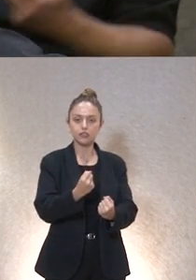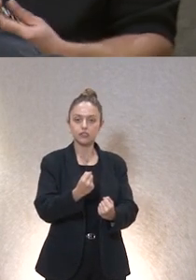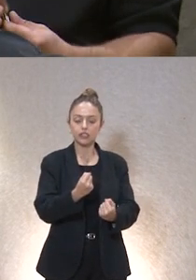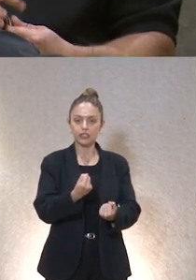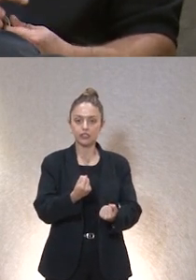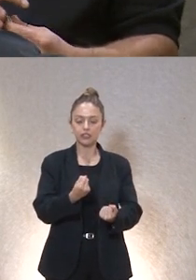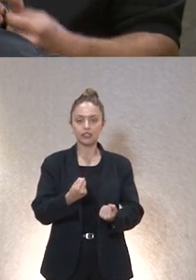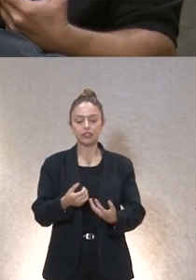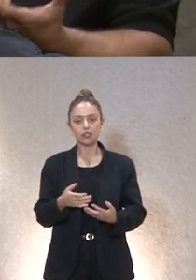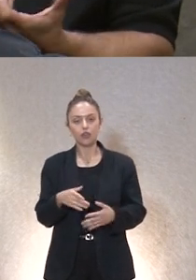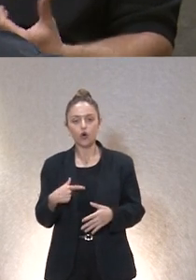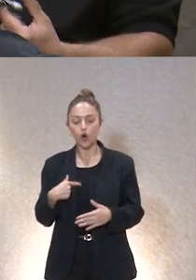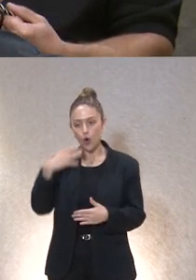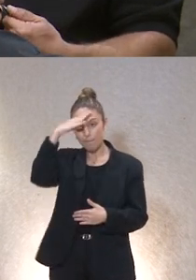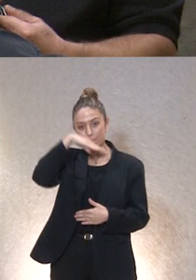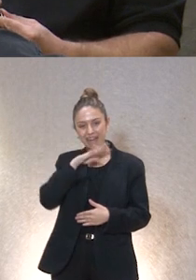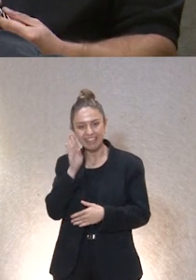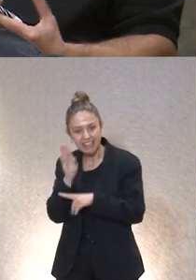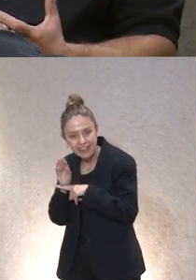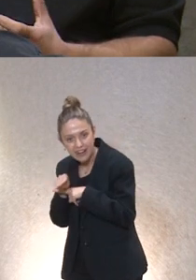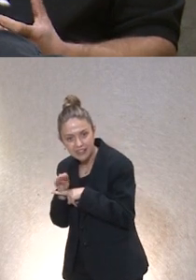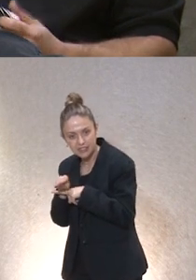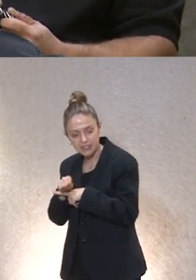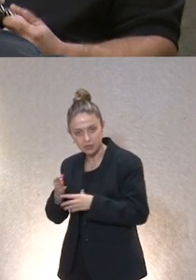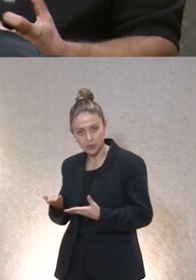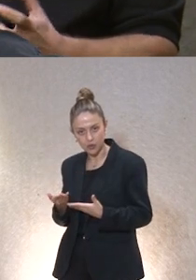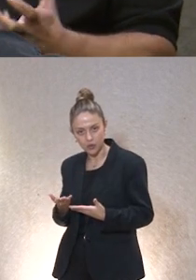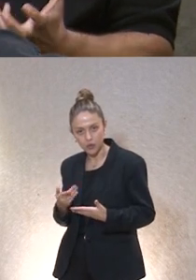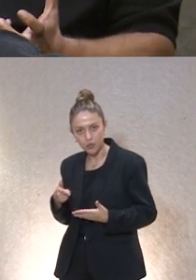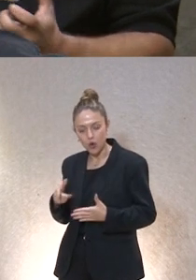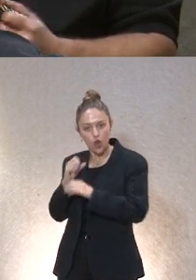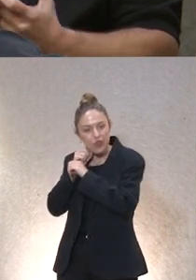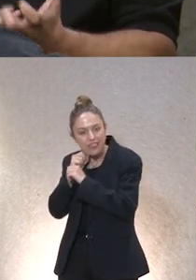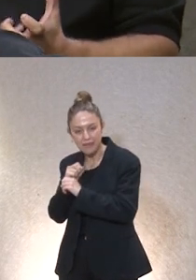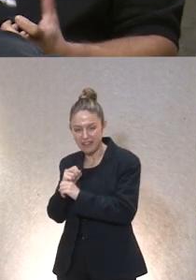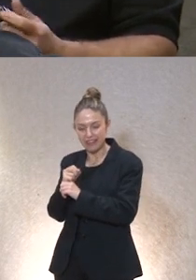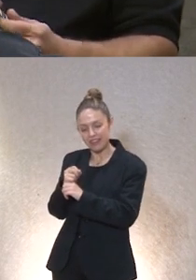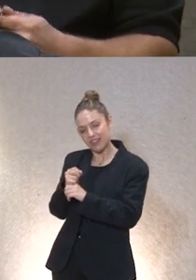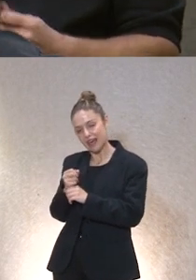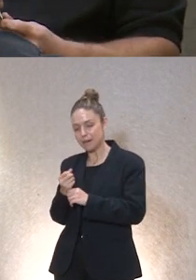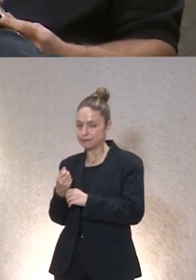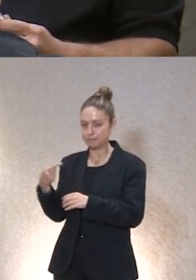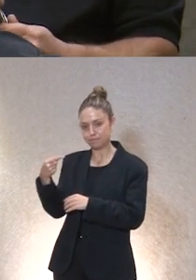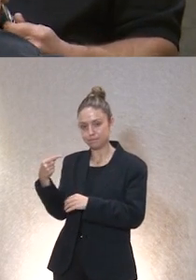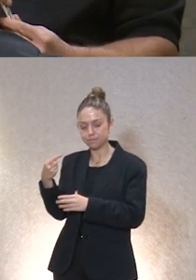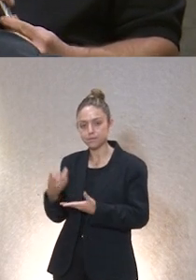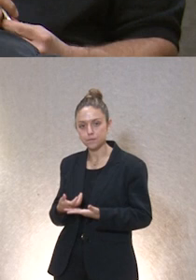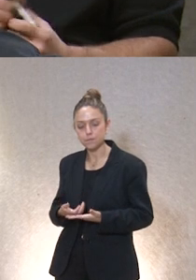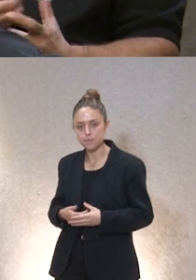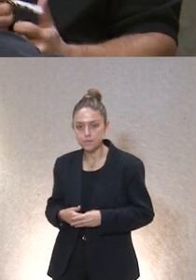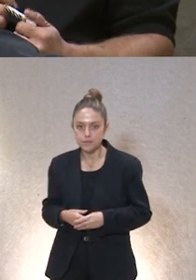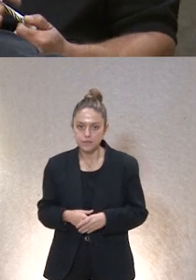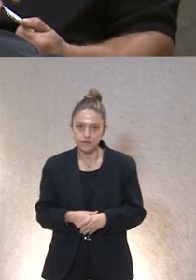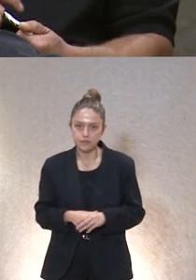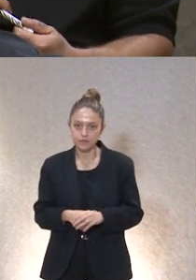venimos ¿no? o de ese paternalismo ¿no? creo que esta mañana lo han definido como dependencia perversa ¿no? que a mí me ha encantado el término sí